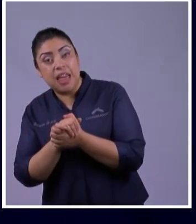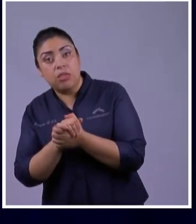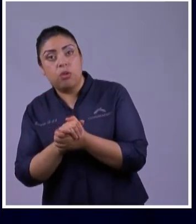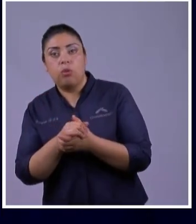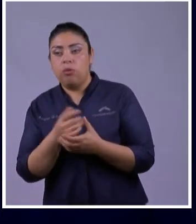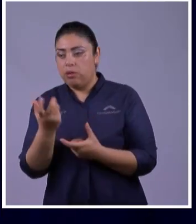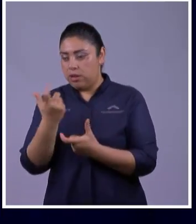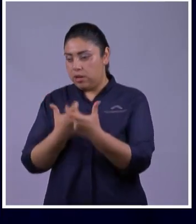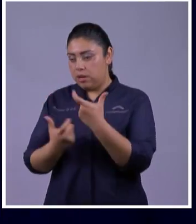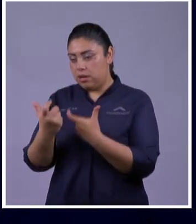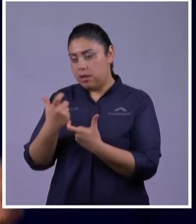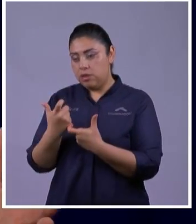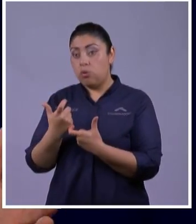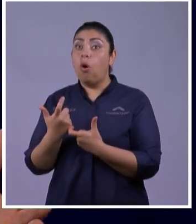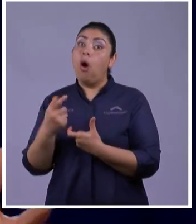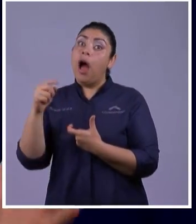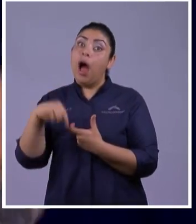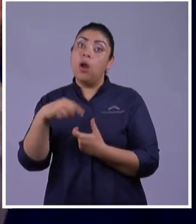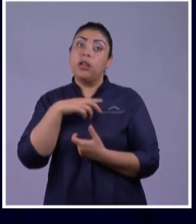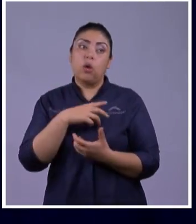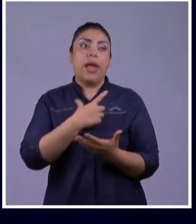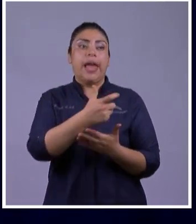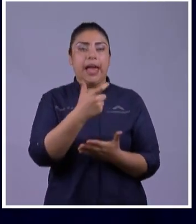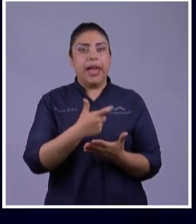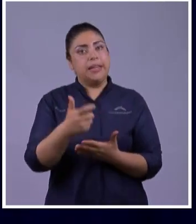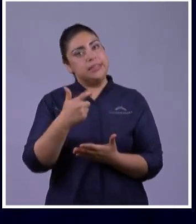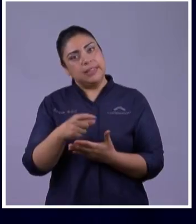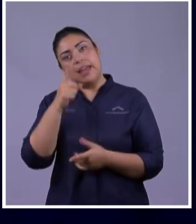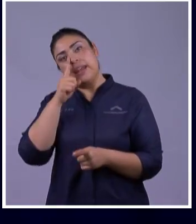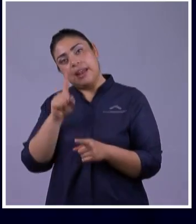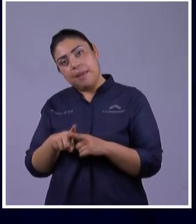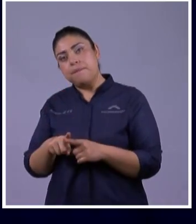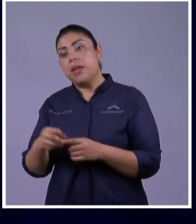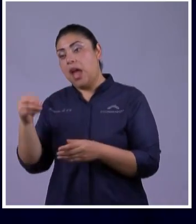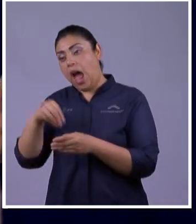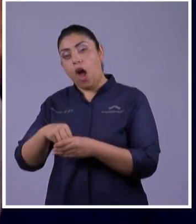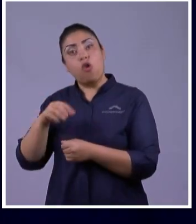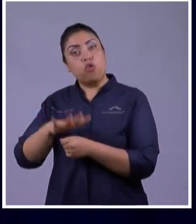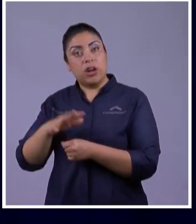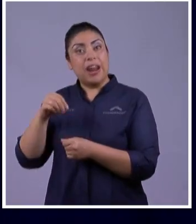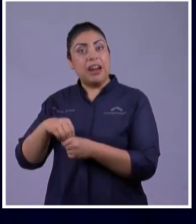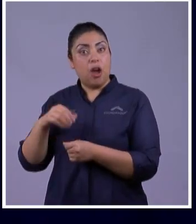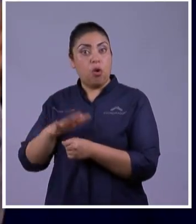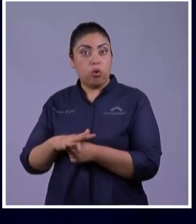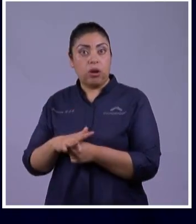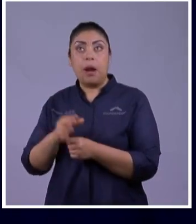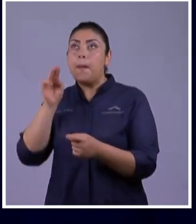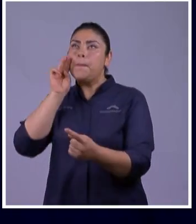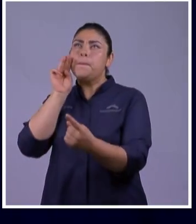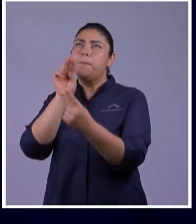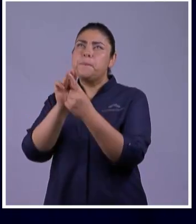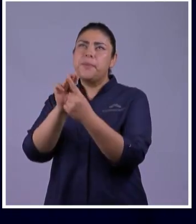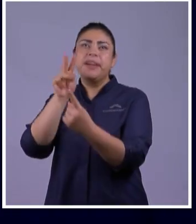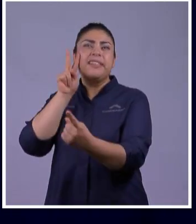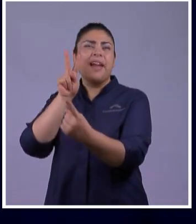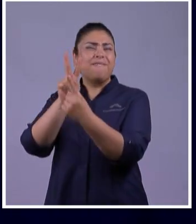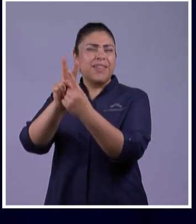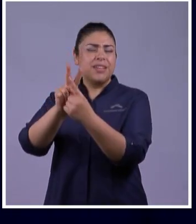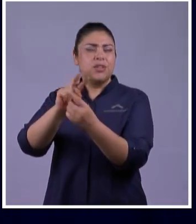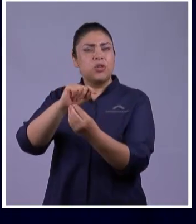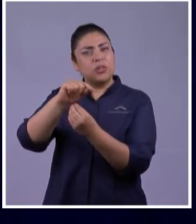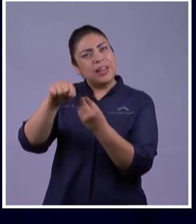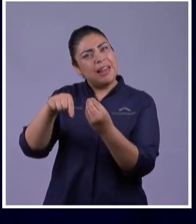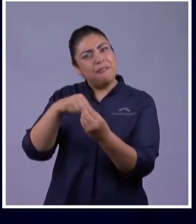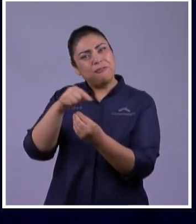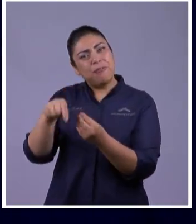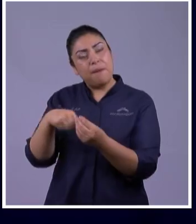que adaptarse Ahora hay que ver Cómo se ahorran los dos Cómo Cuáles son las metas Cuál es la visión de la familia Y